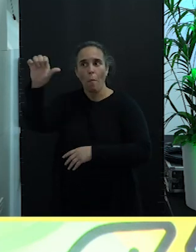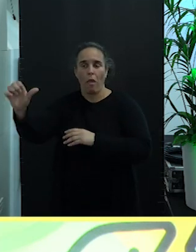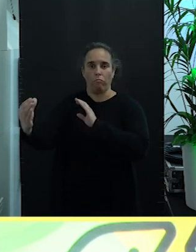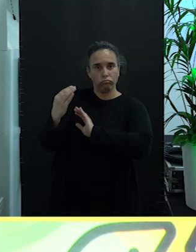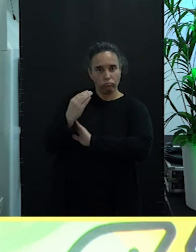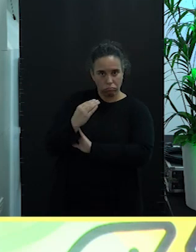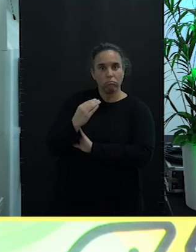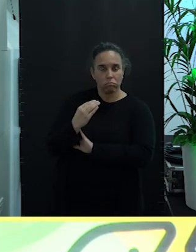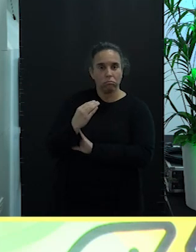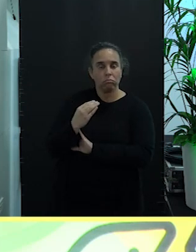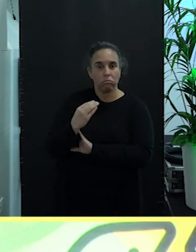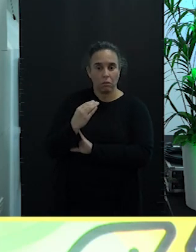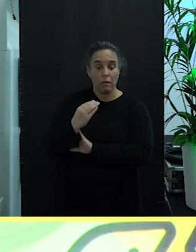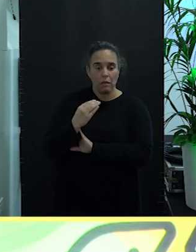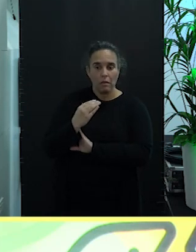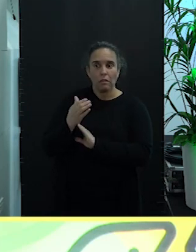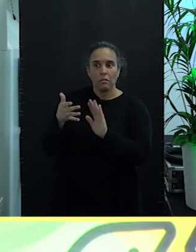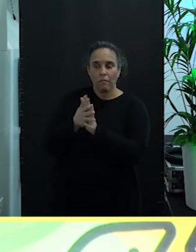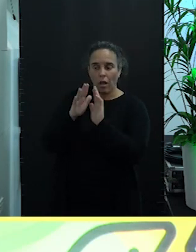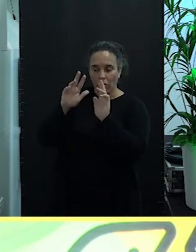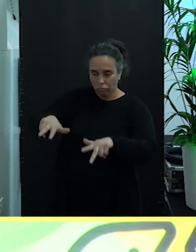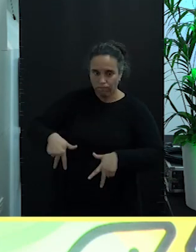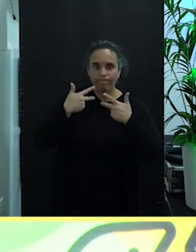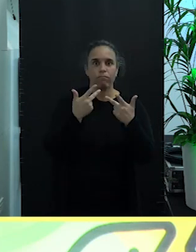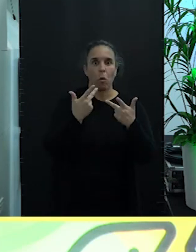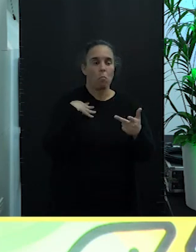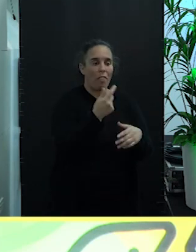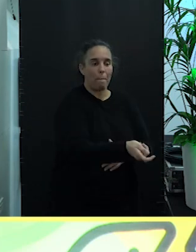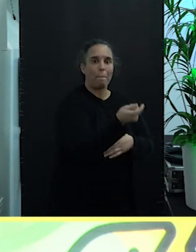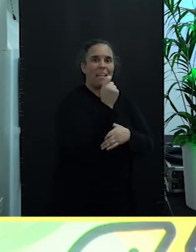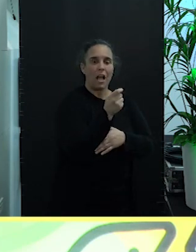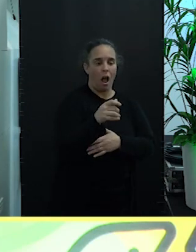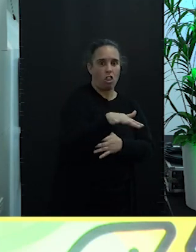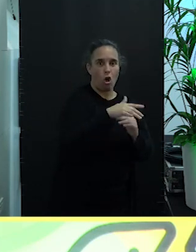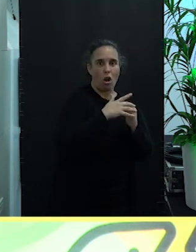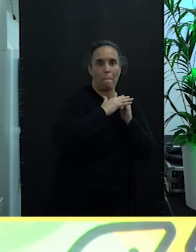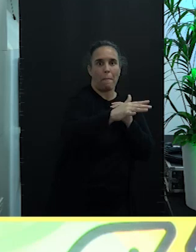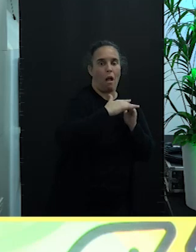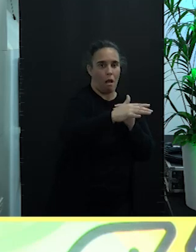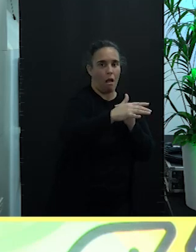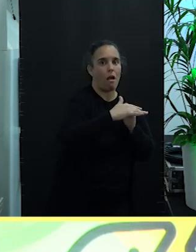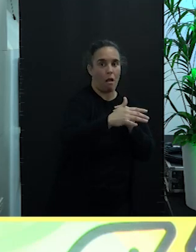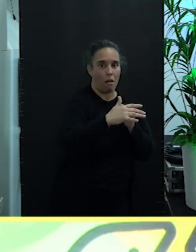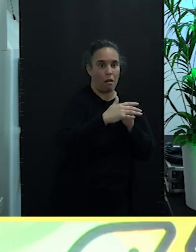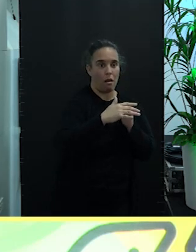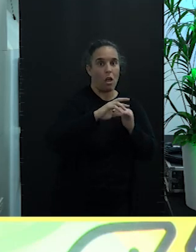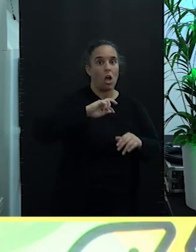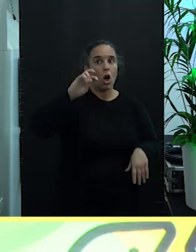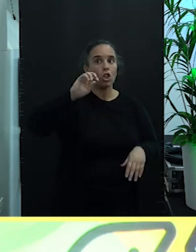pudiendo pescar en ese tipo de caladero recursos que otras comunidades autónomas no siendo